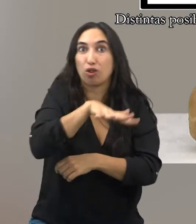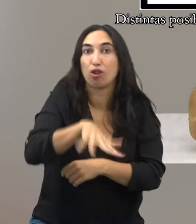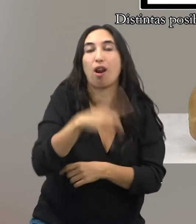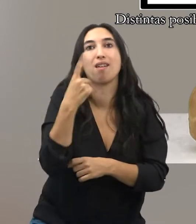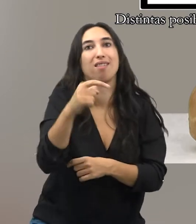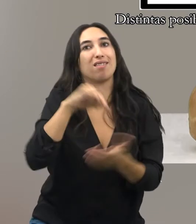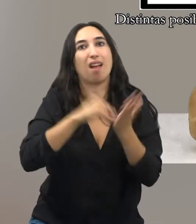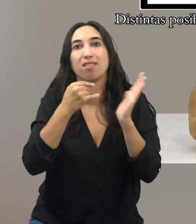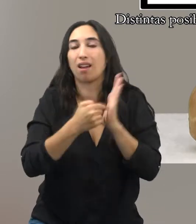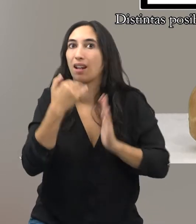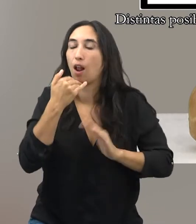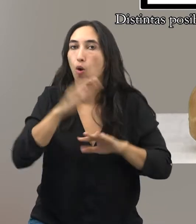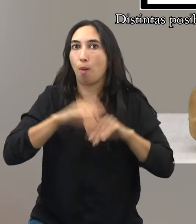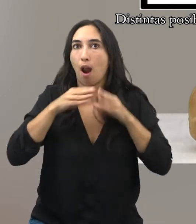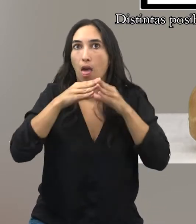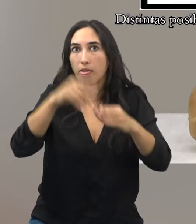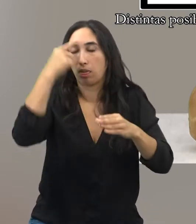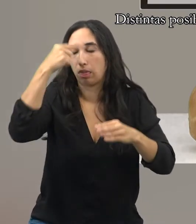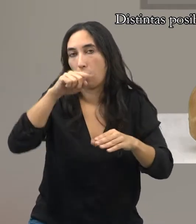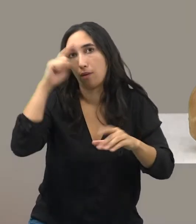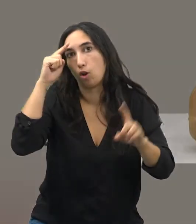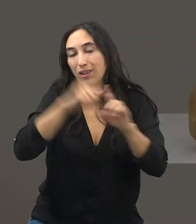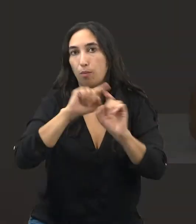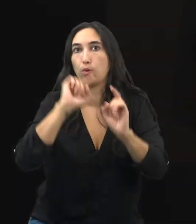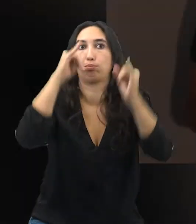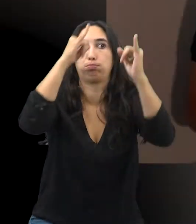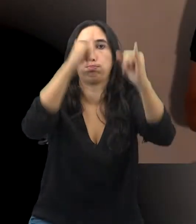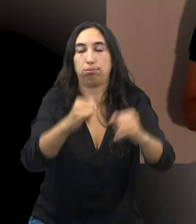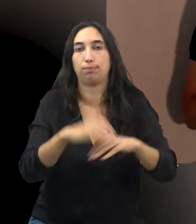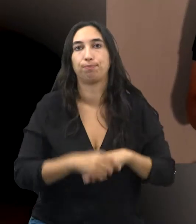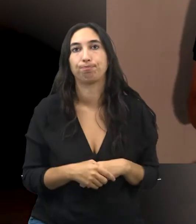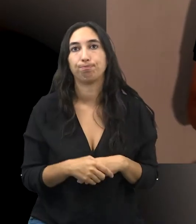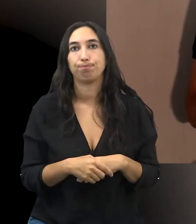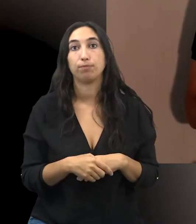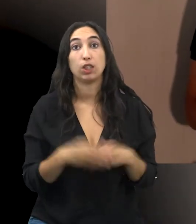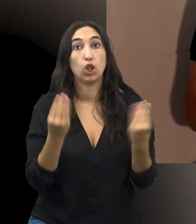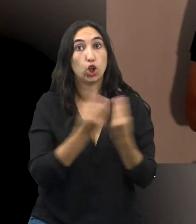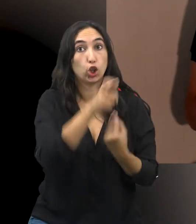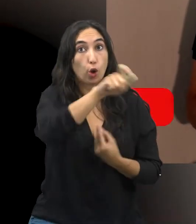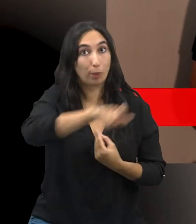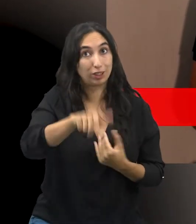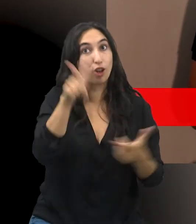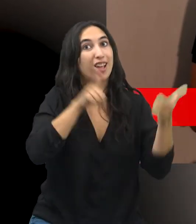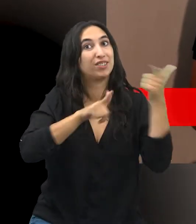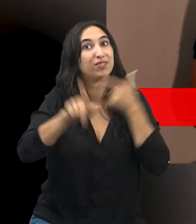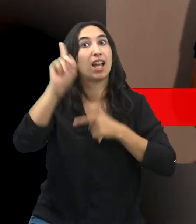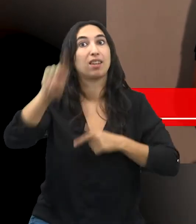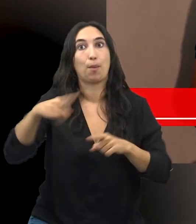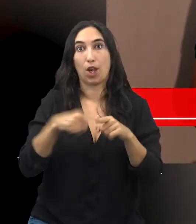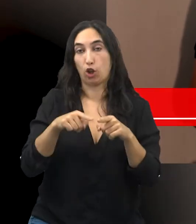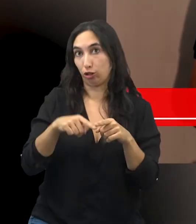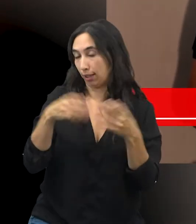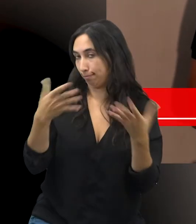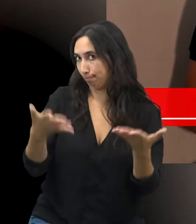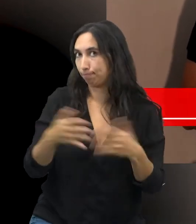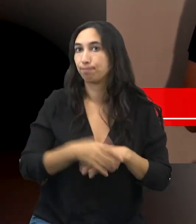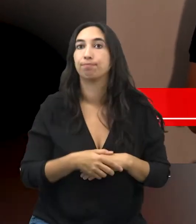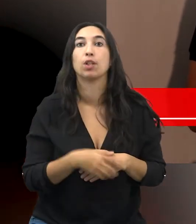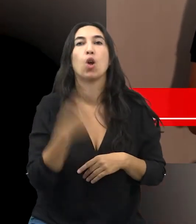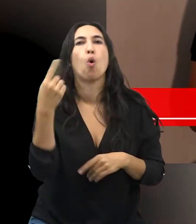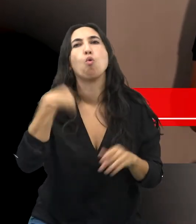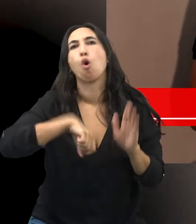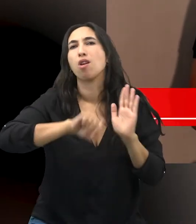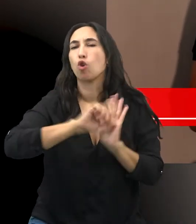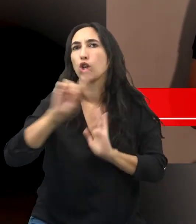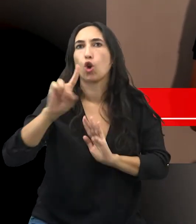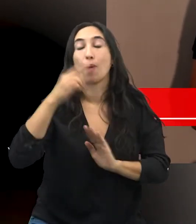necesitarían de algún tipo de técnica de navegación para lograrlo. Como es normal, junto a estas personas también viajaban objetos. Y uno de